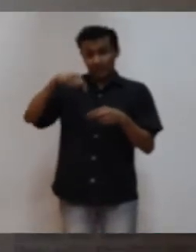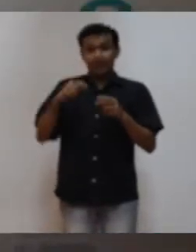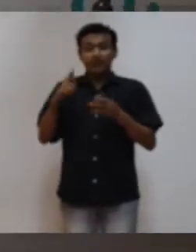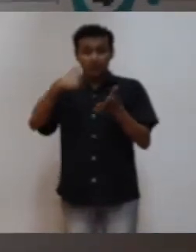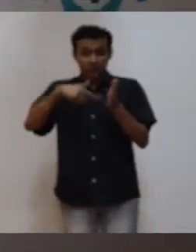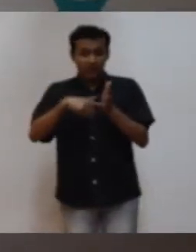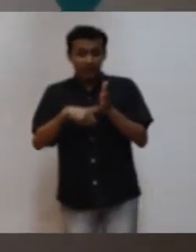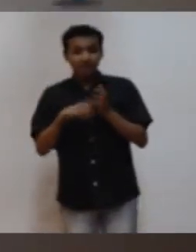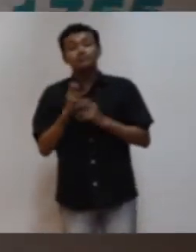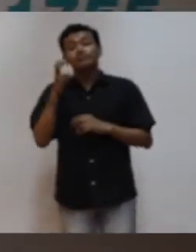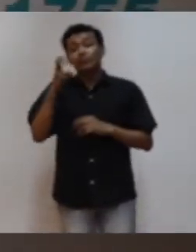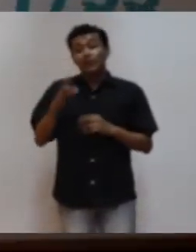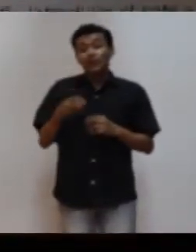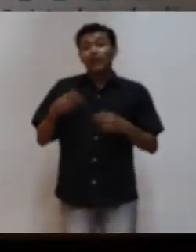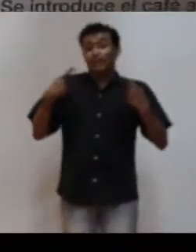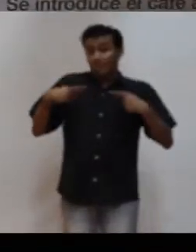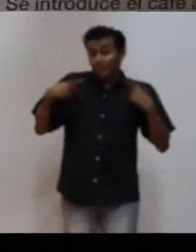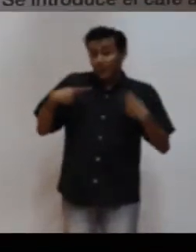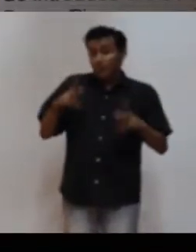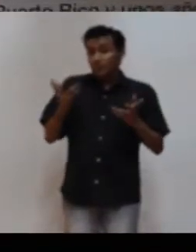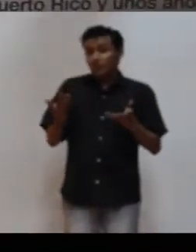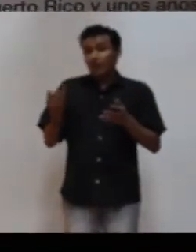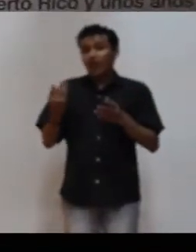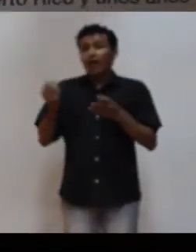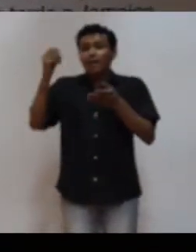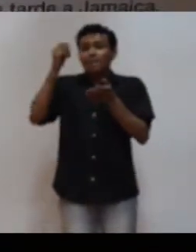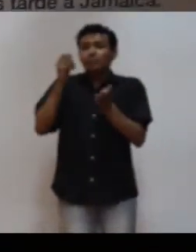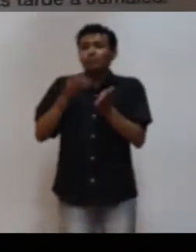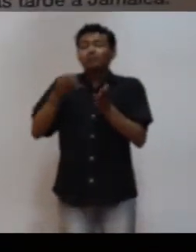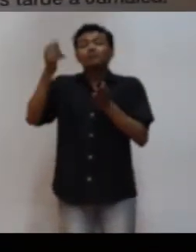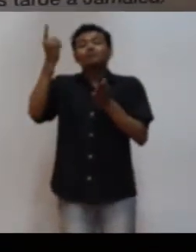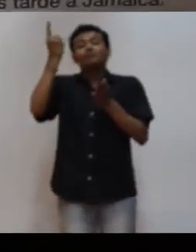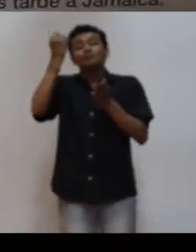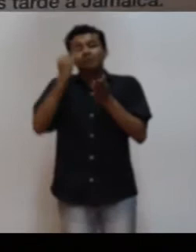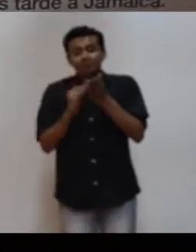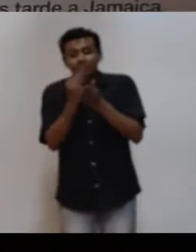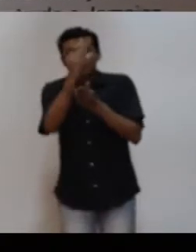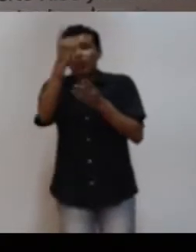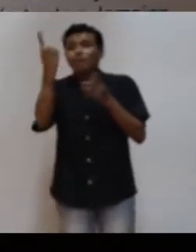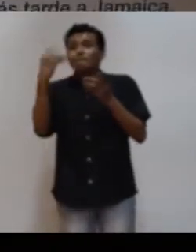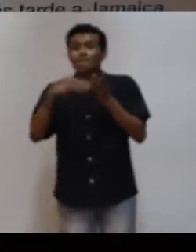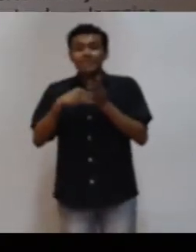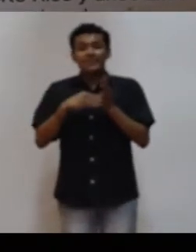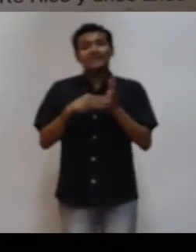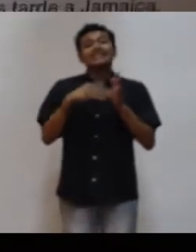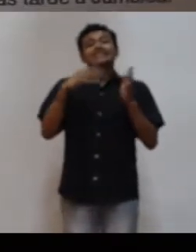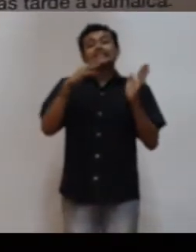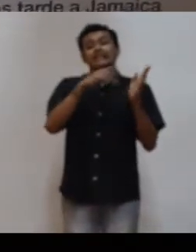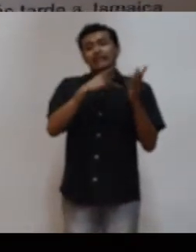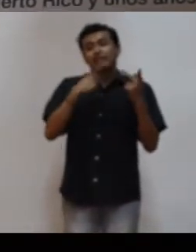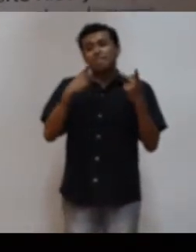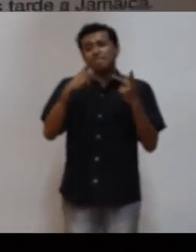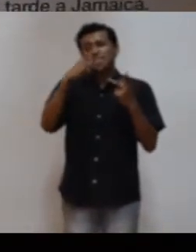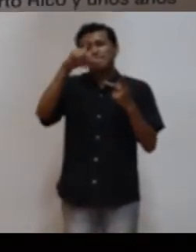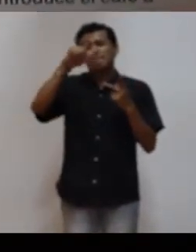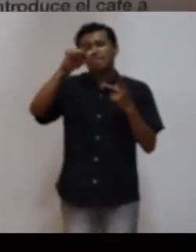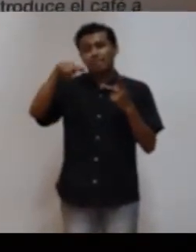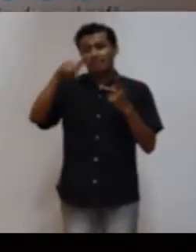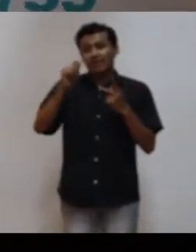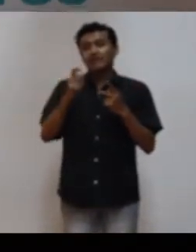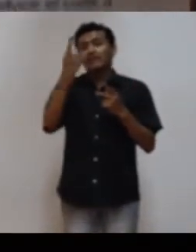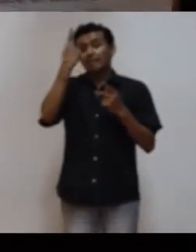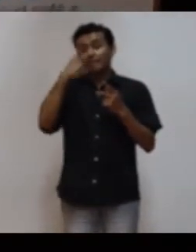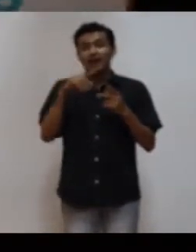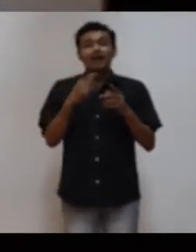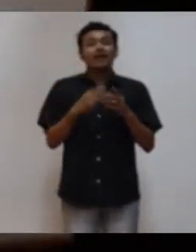1846 1.500 plantas de la variedad Borbón en su finca La Chácara, ubicada en